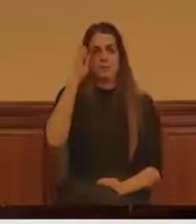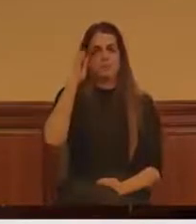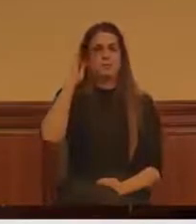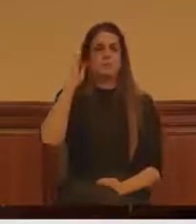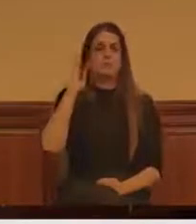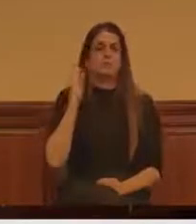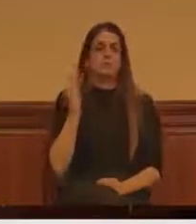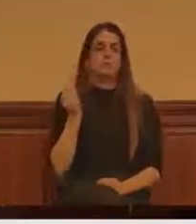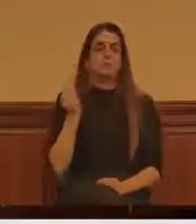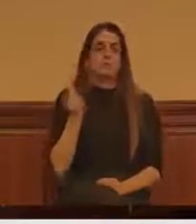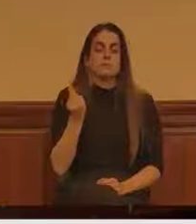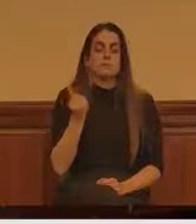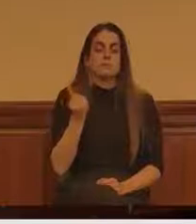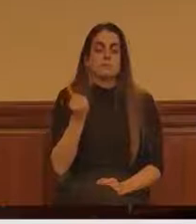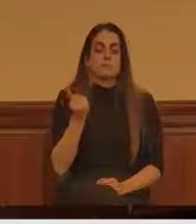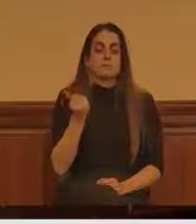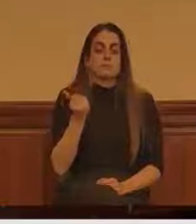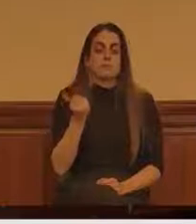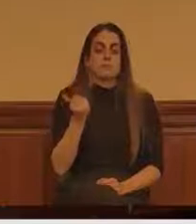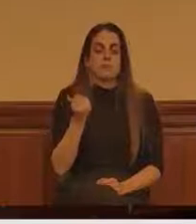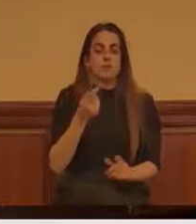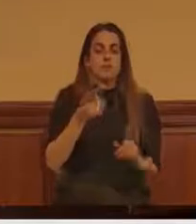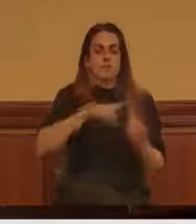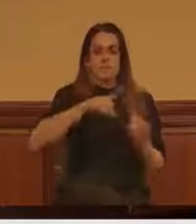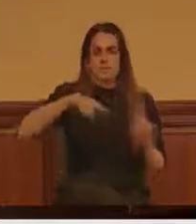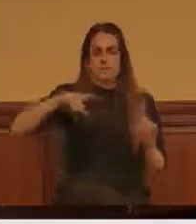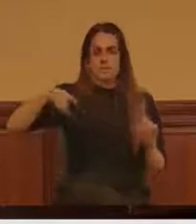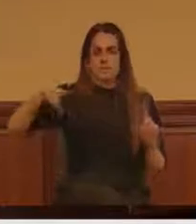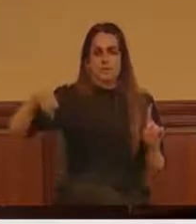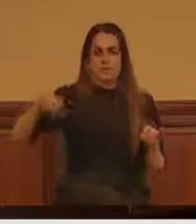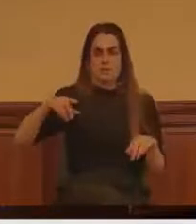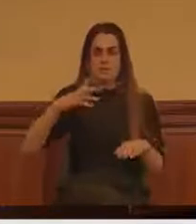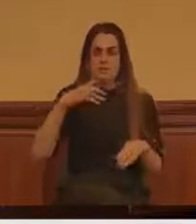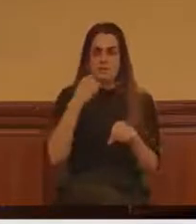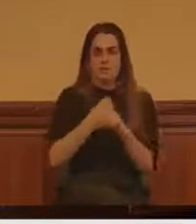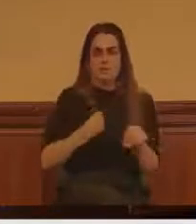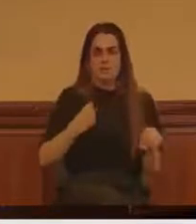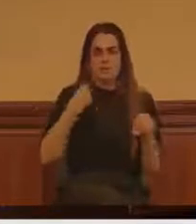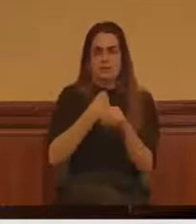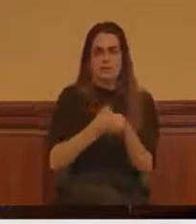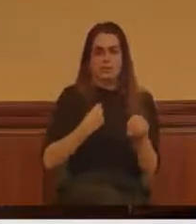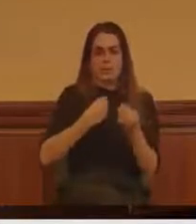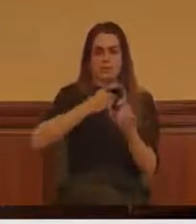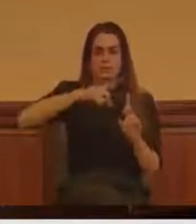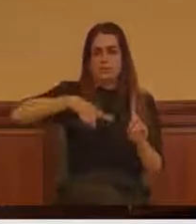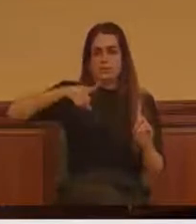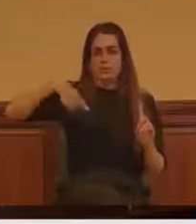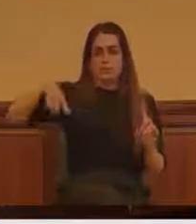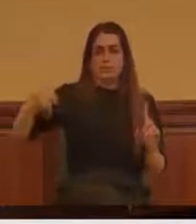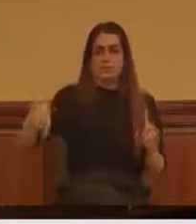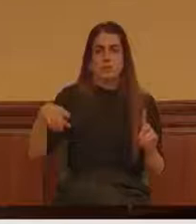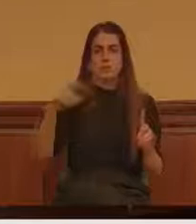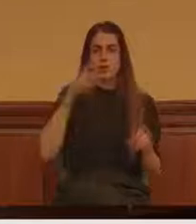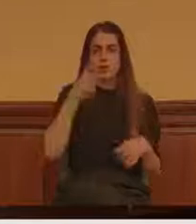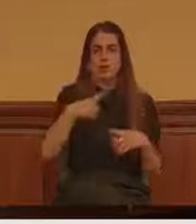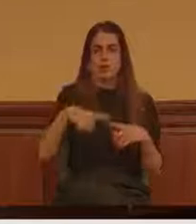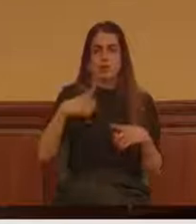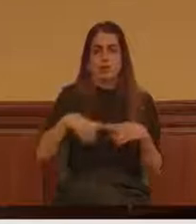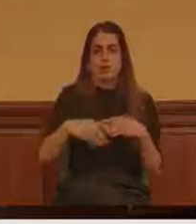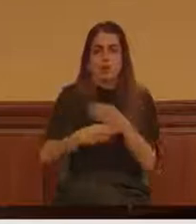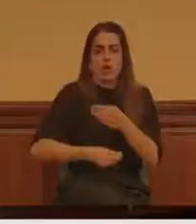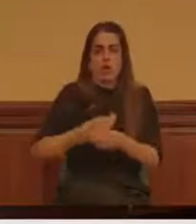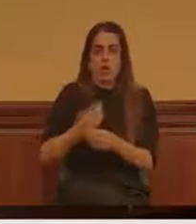Fueron muchos meses de trabajo y había muchísimas cosas por hacer